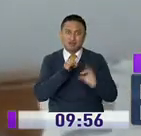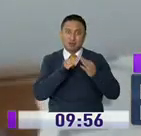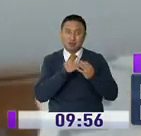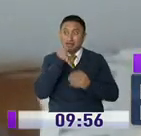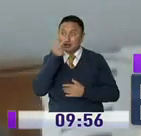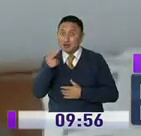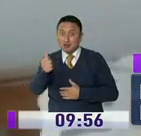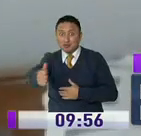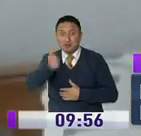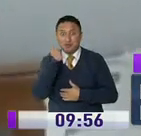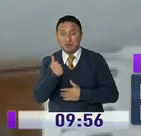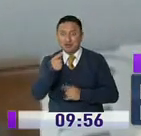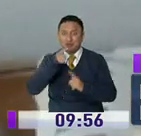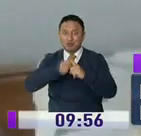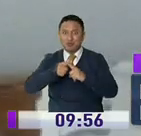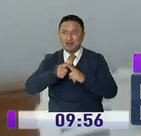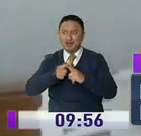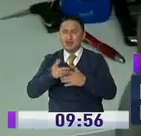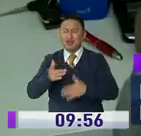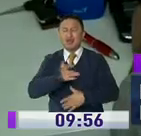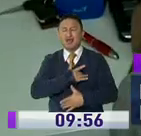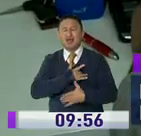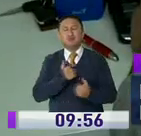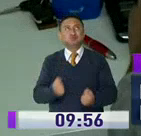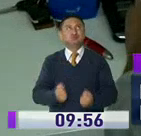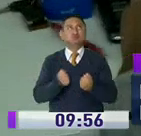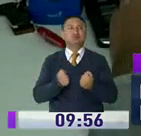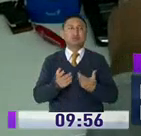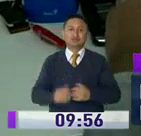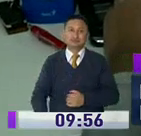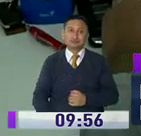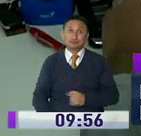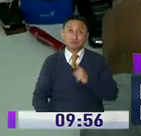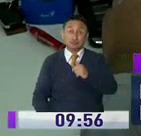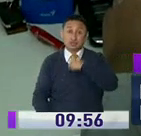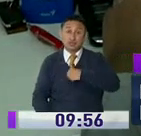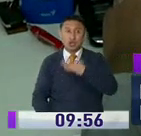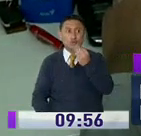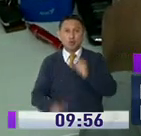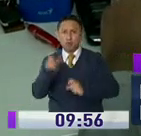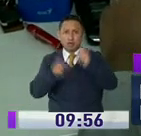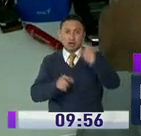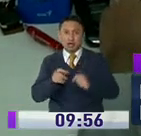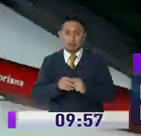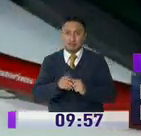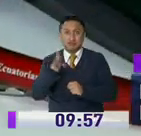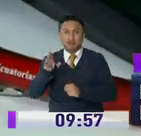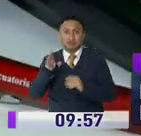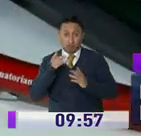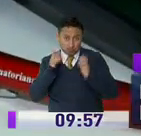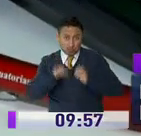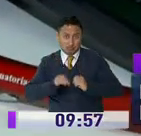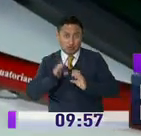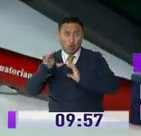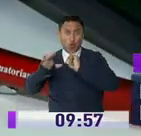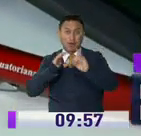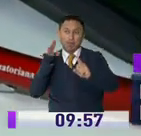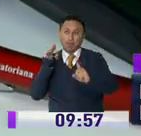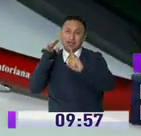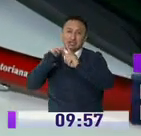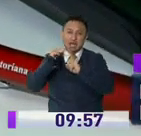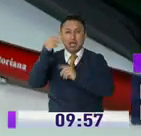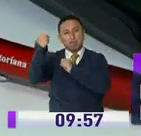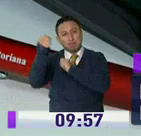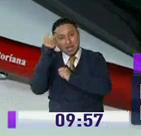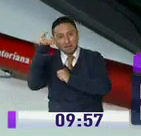saber que está a salvo y optimista es una de las mejores bendiciones. Como ellas, cientos de personas se mantienen comunicadas a través de mensajes,